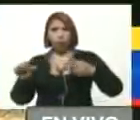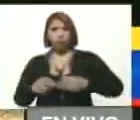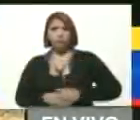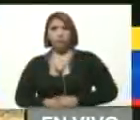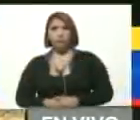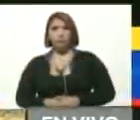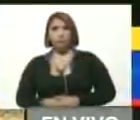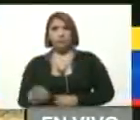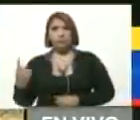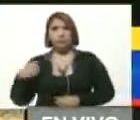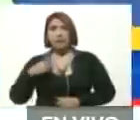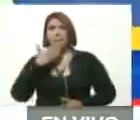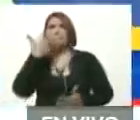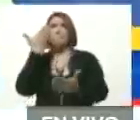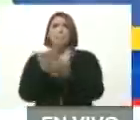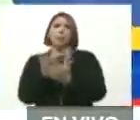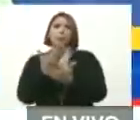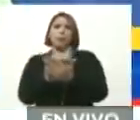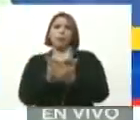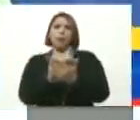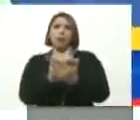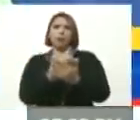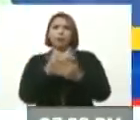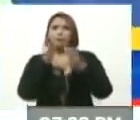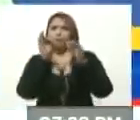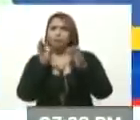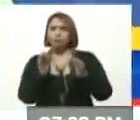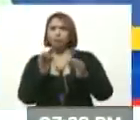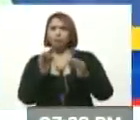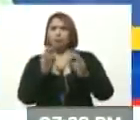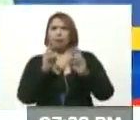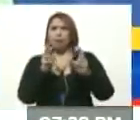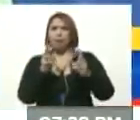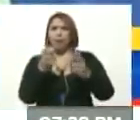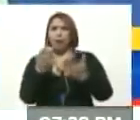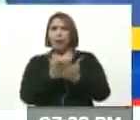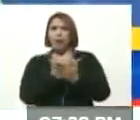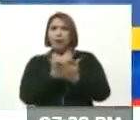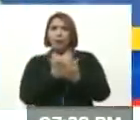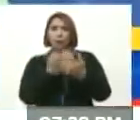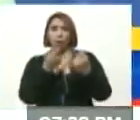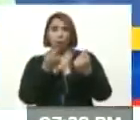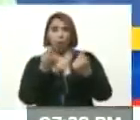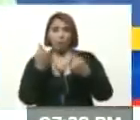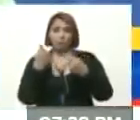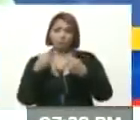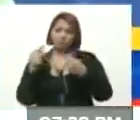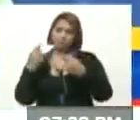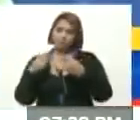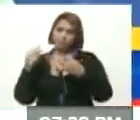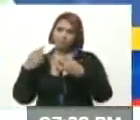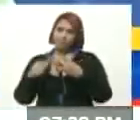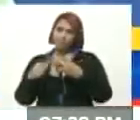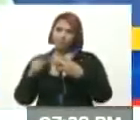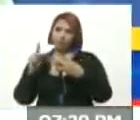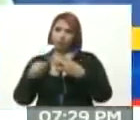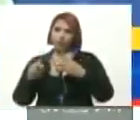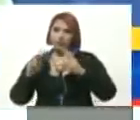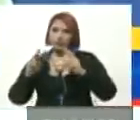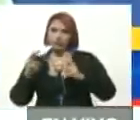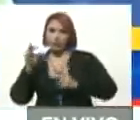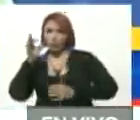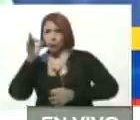Teníamos propuestas concretas en el campo económico, etcétera, etcétera, en el campo de la